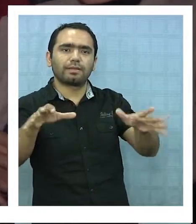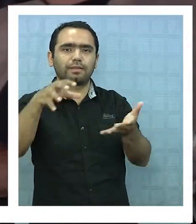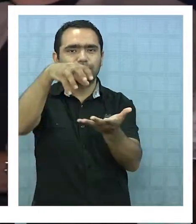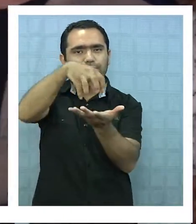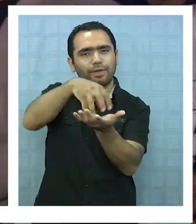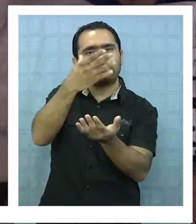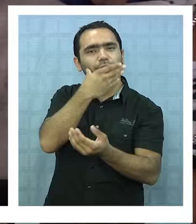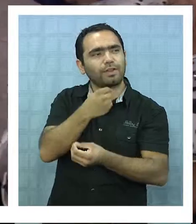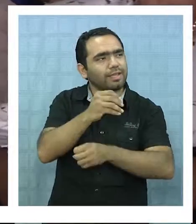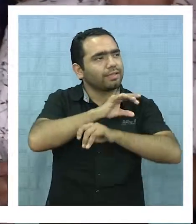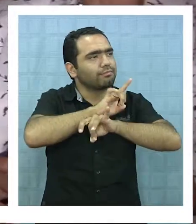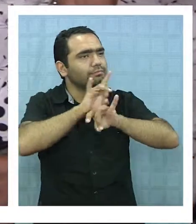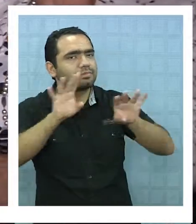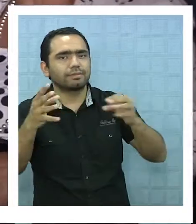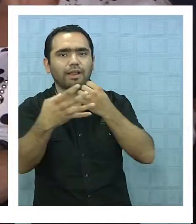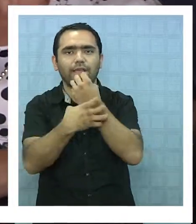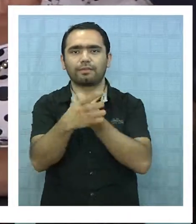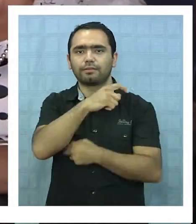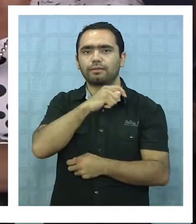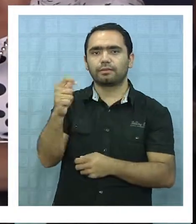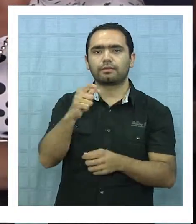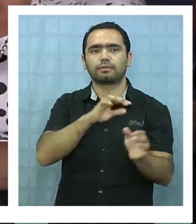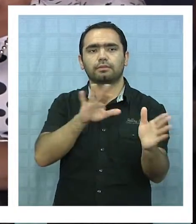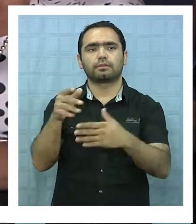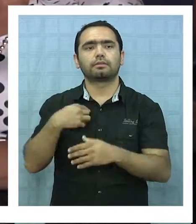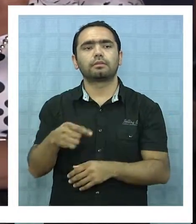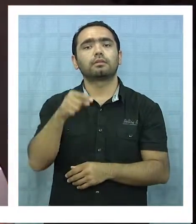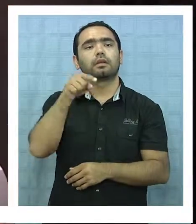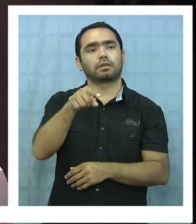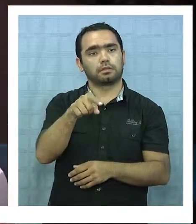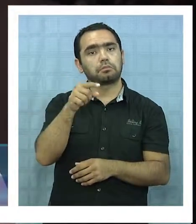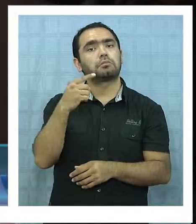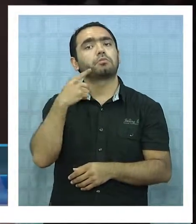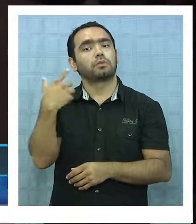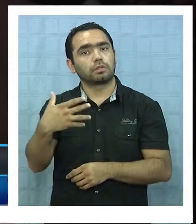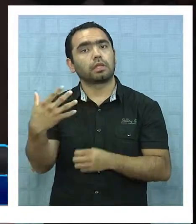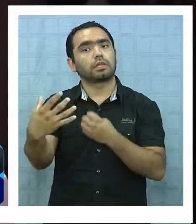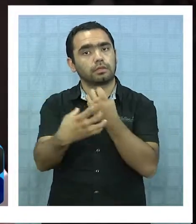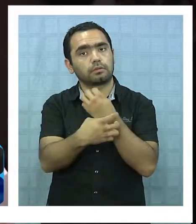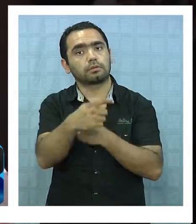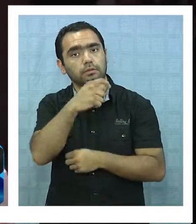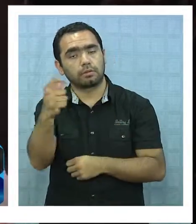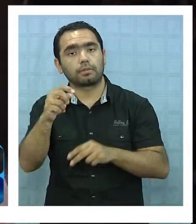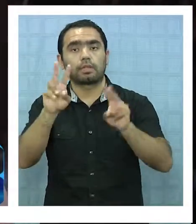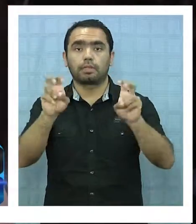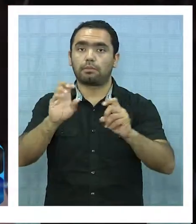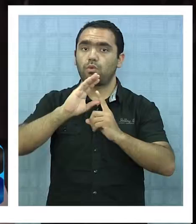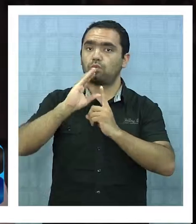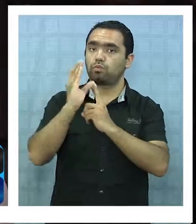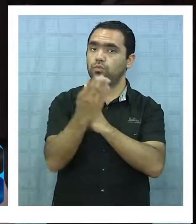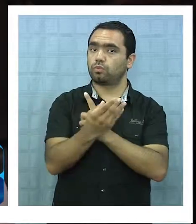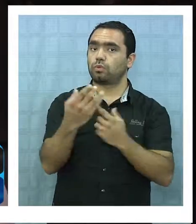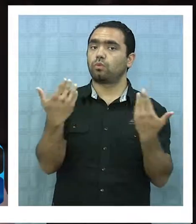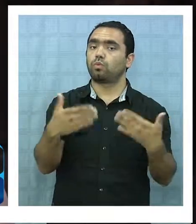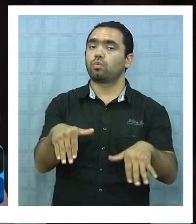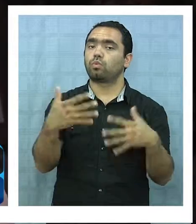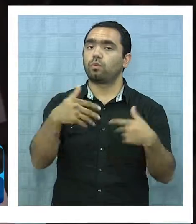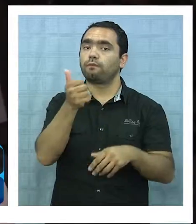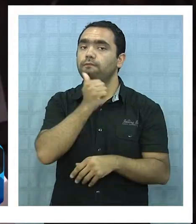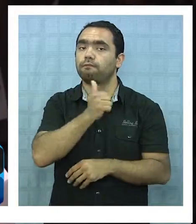una mejor región. Encuentro que aquí todo suma en la región, en una región que está en déficit en la parte cultural y desarrollo